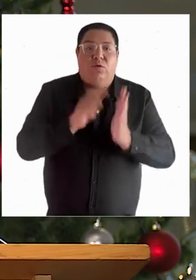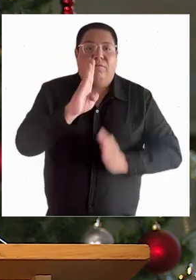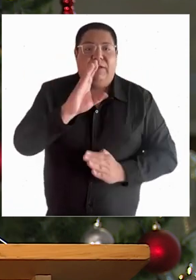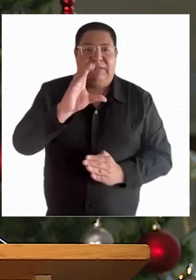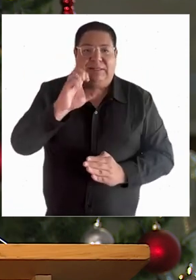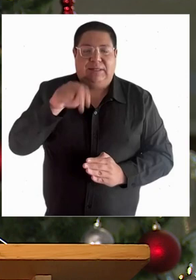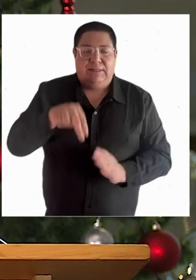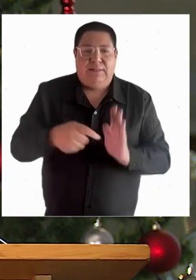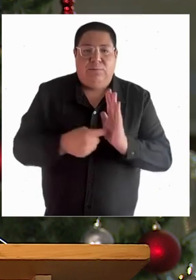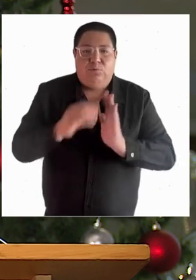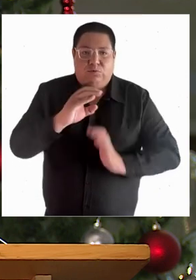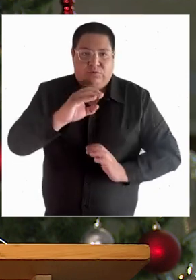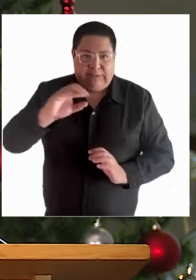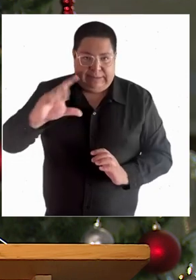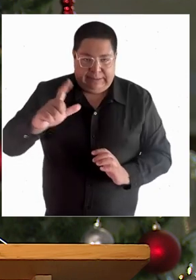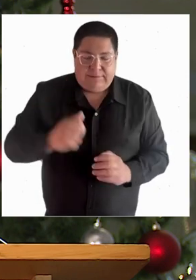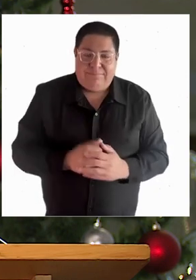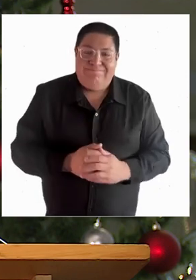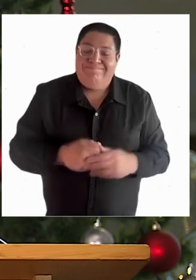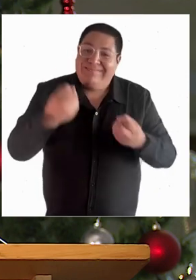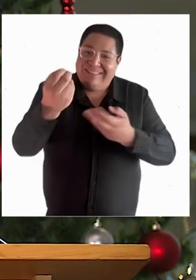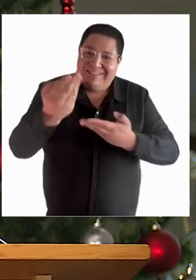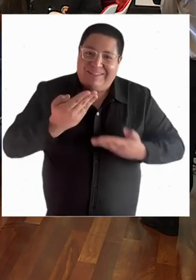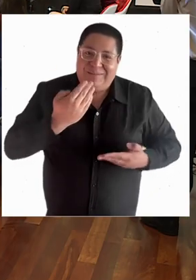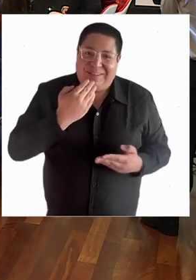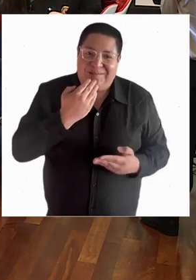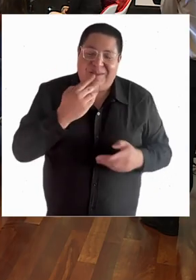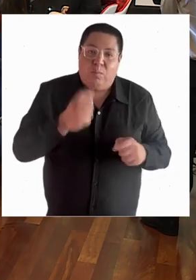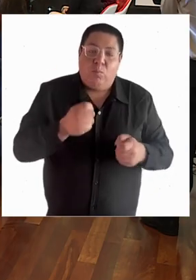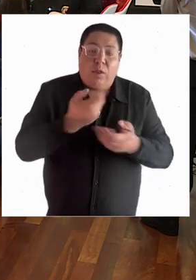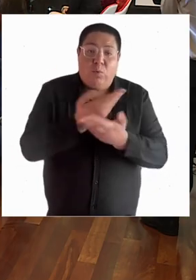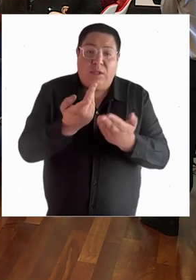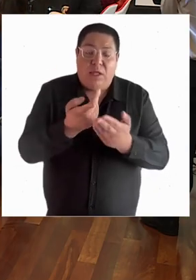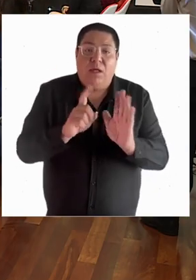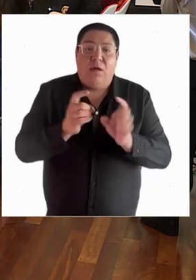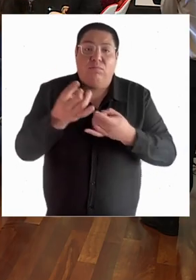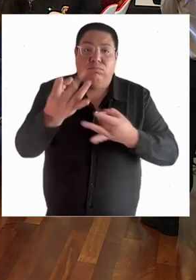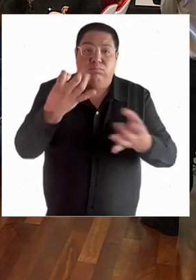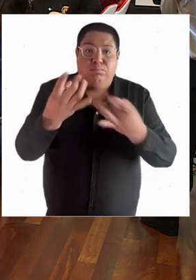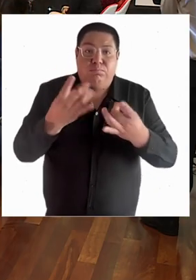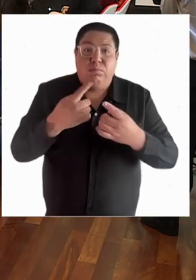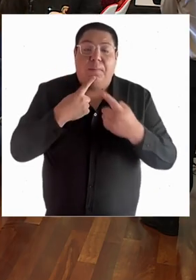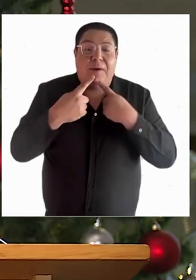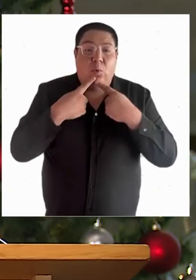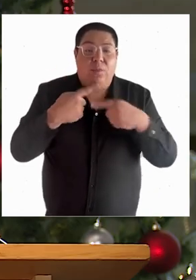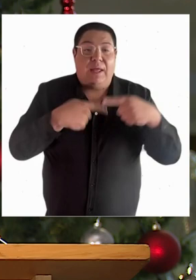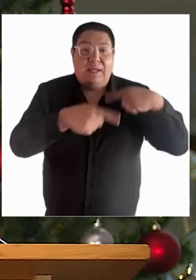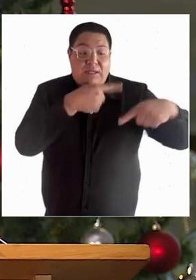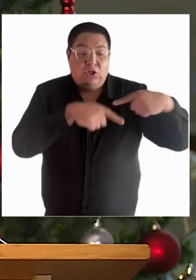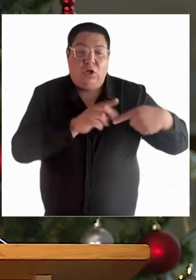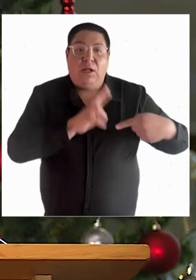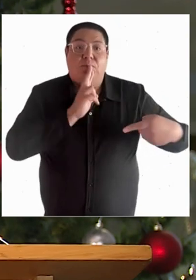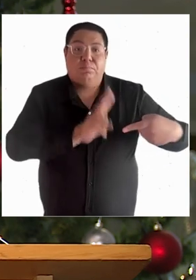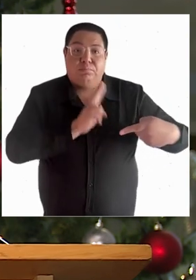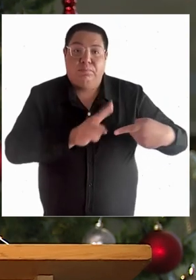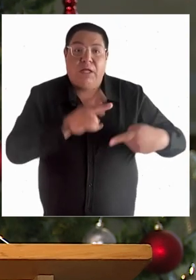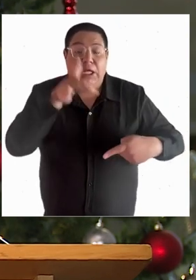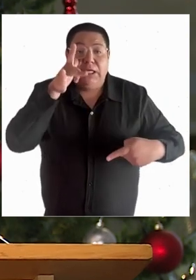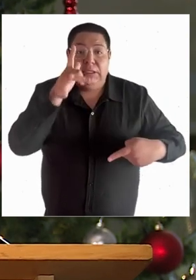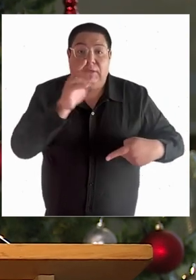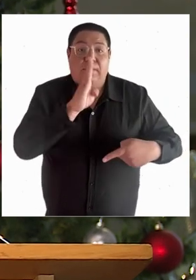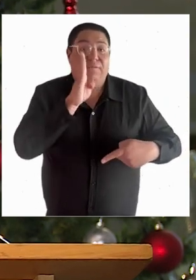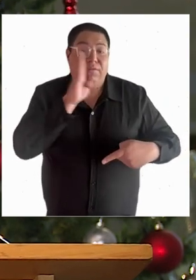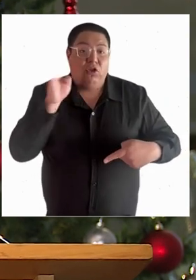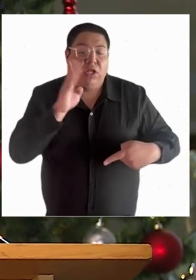Comenzamos entonces con el primer panel del noveno diálogo de inclusión que abordará la inclusión educativa de niñas, niños y